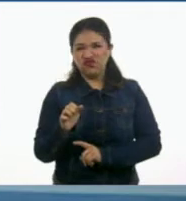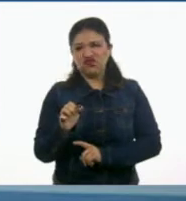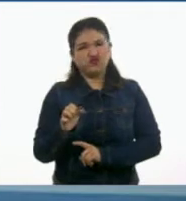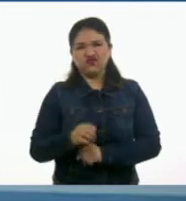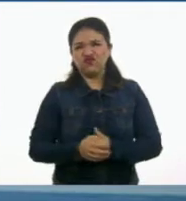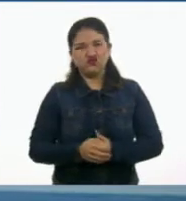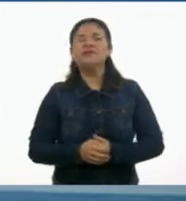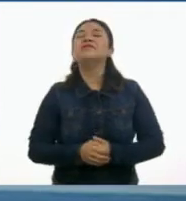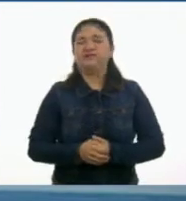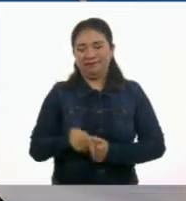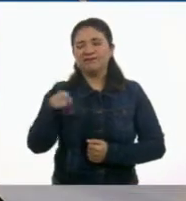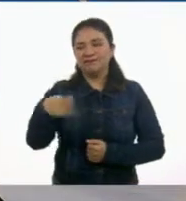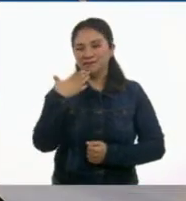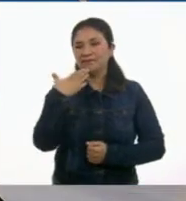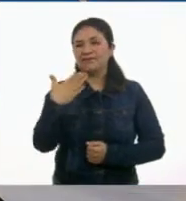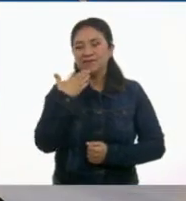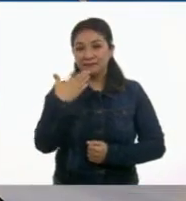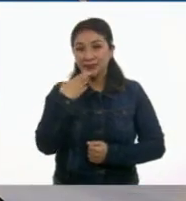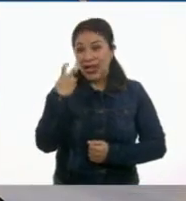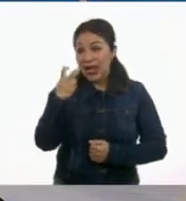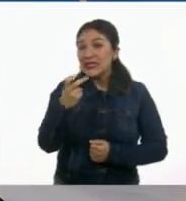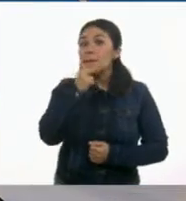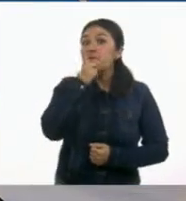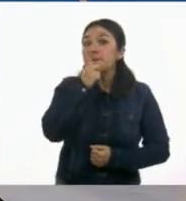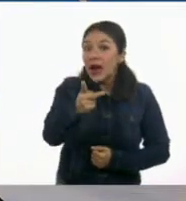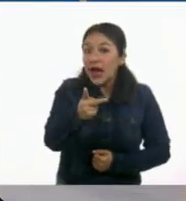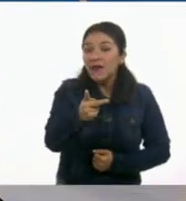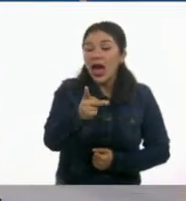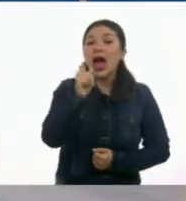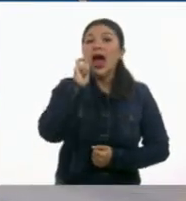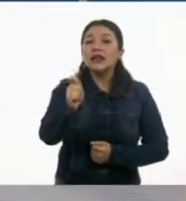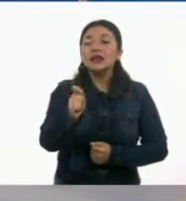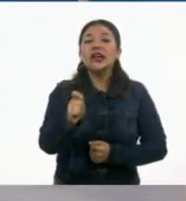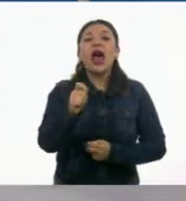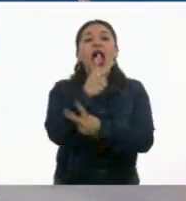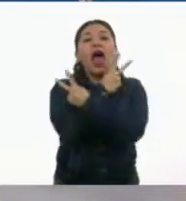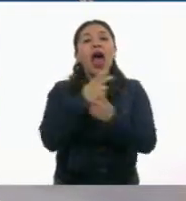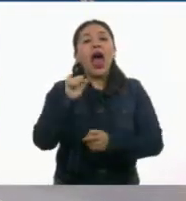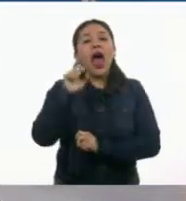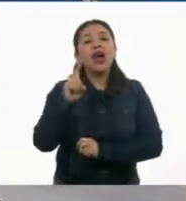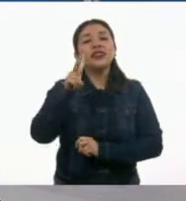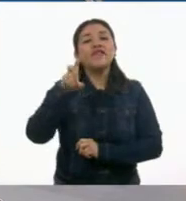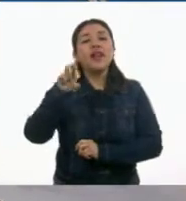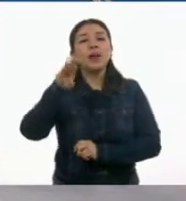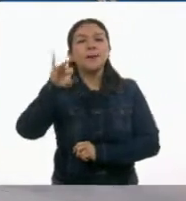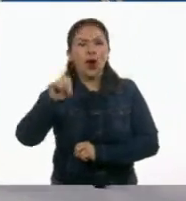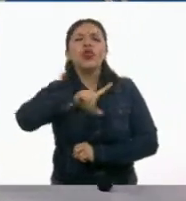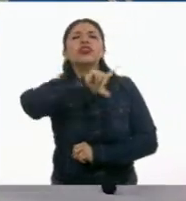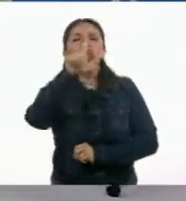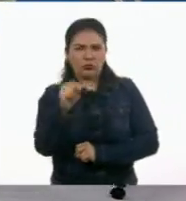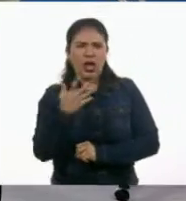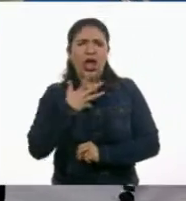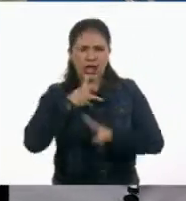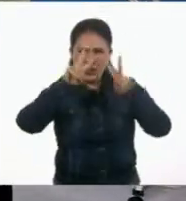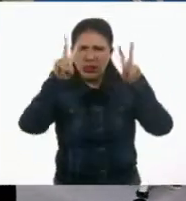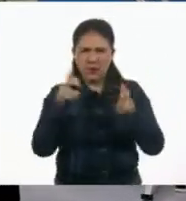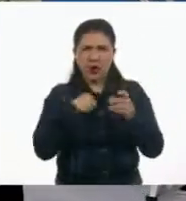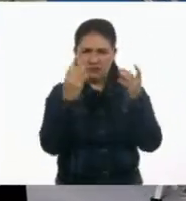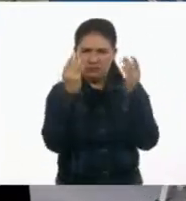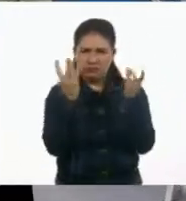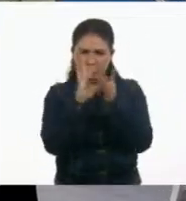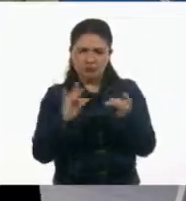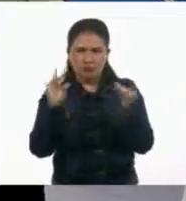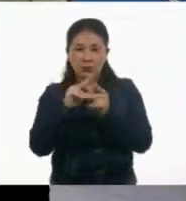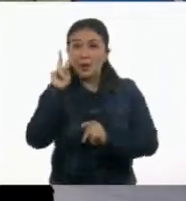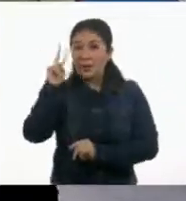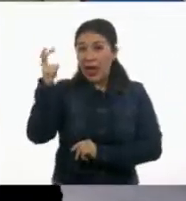Muy bien, Tom. Muy bien. Consecuentemente, recuerden que es un adverbio. Ese tema lo vamos a ver más adelante. Este adverbio, así como